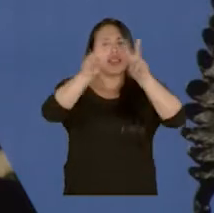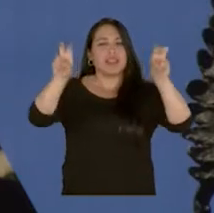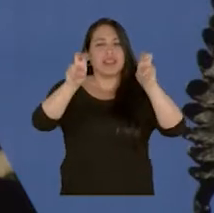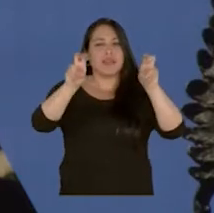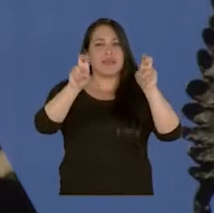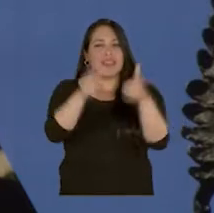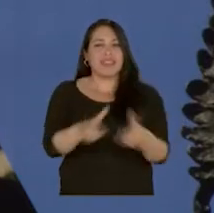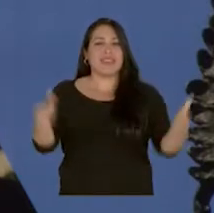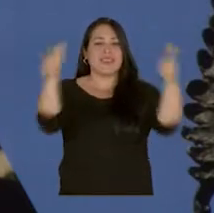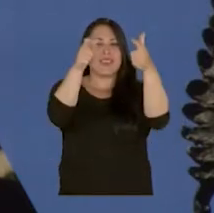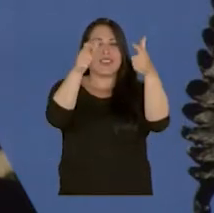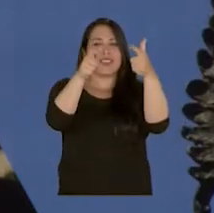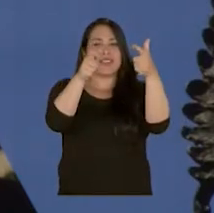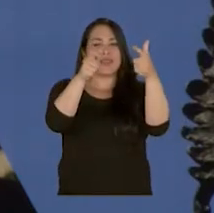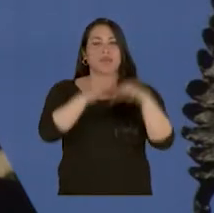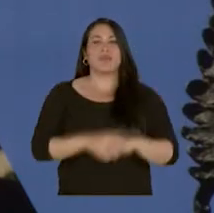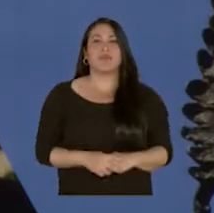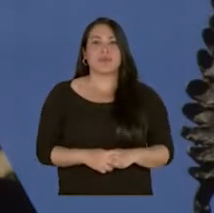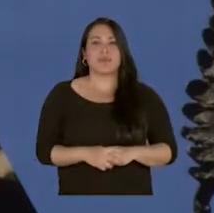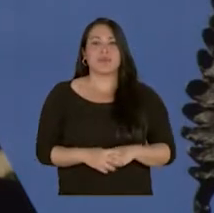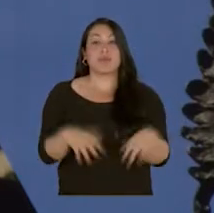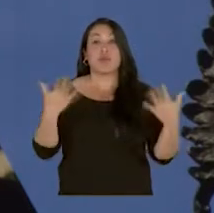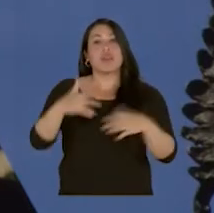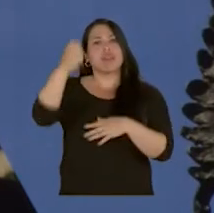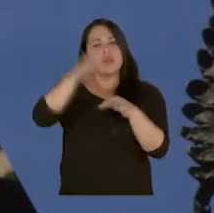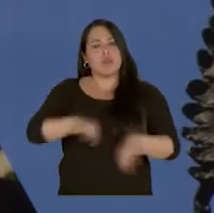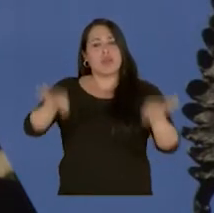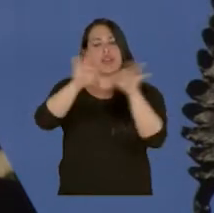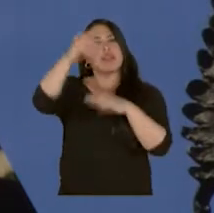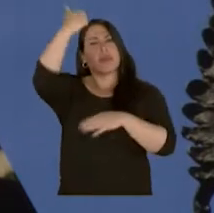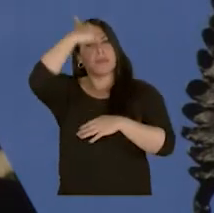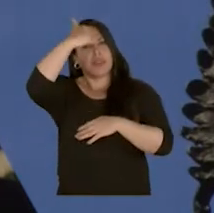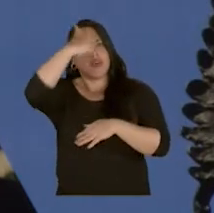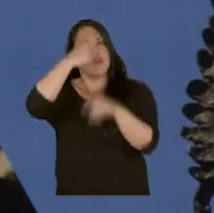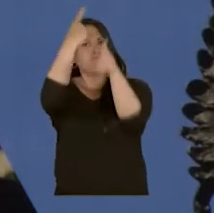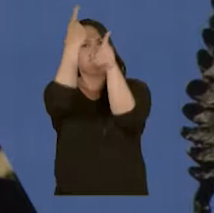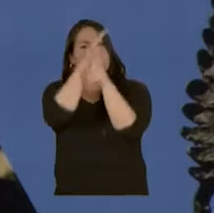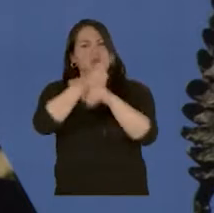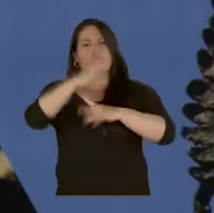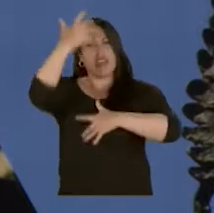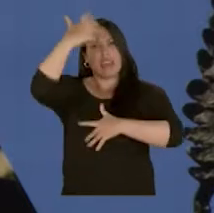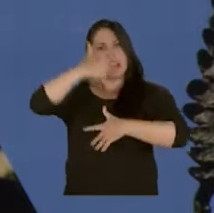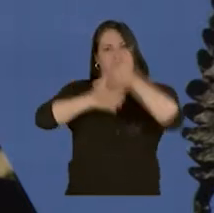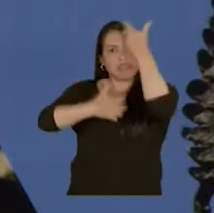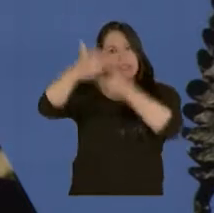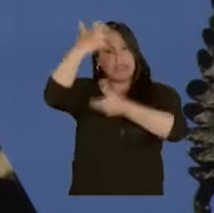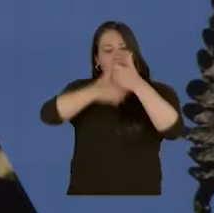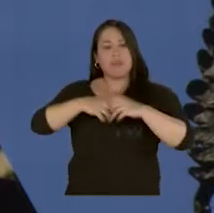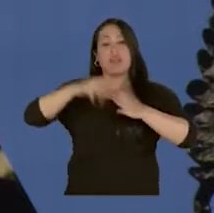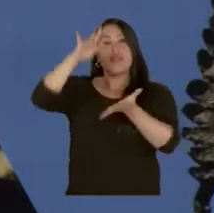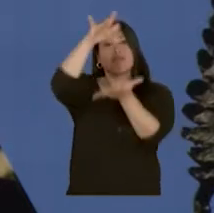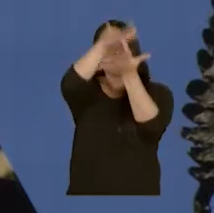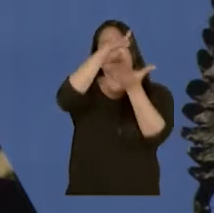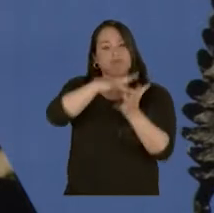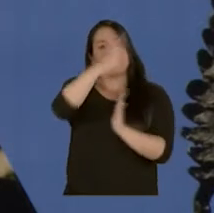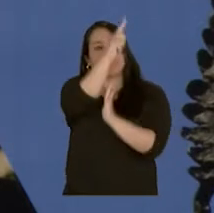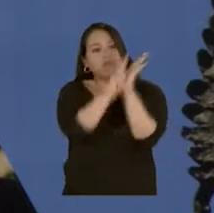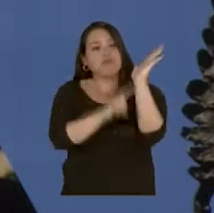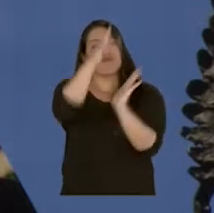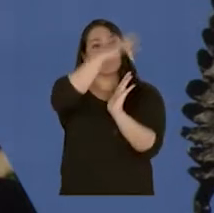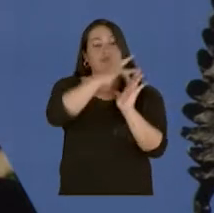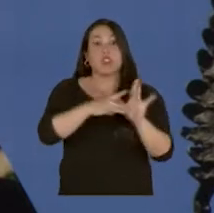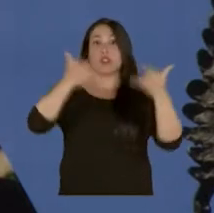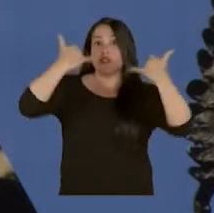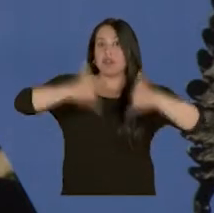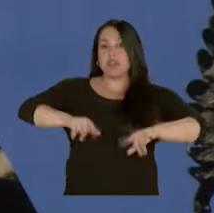relación en una forma muy pedagógica, muy precisa, con exámenes, con registro de asistencia, y al final